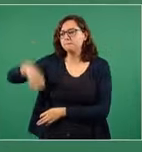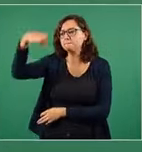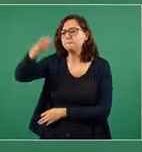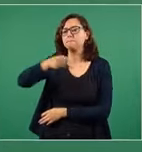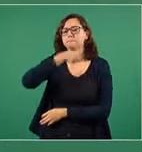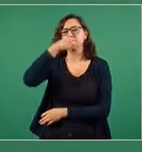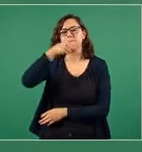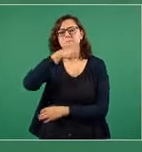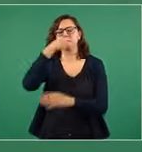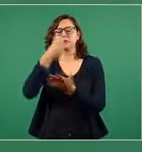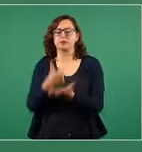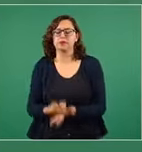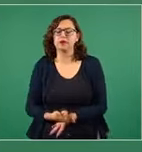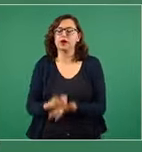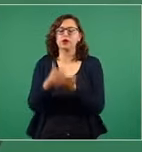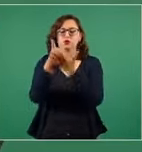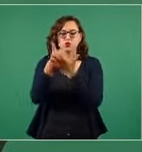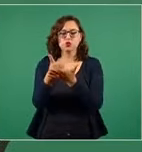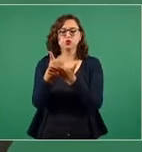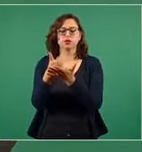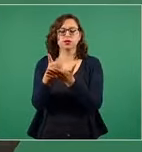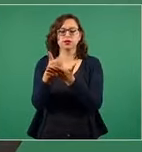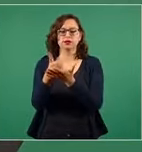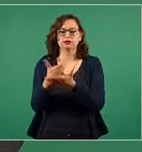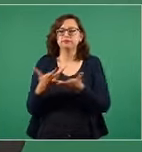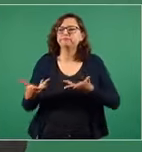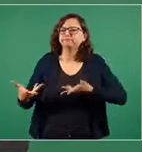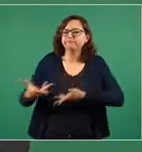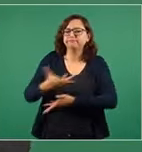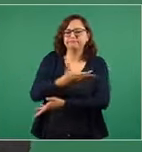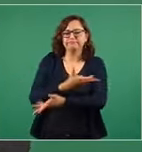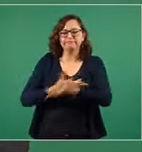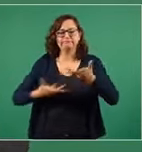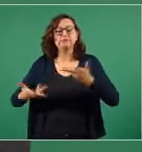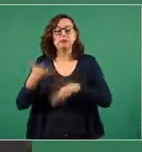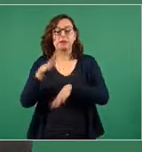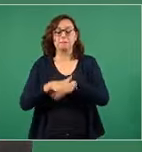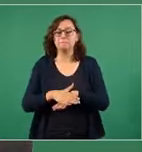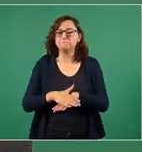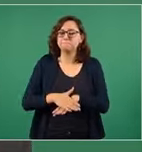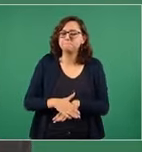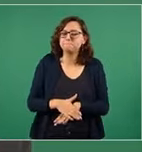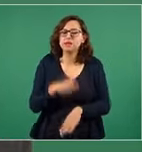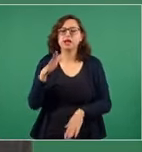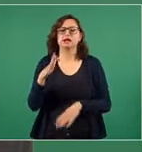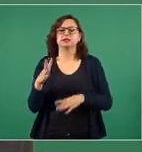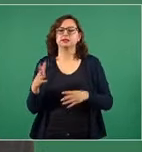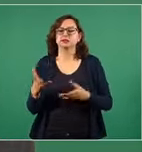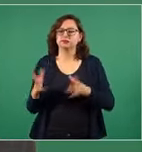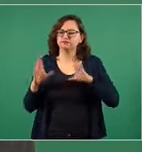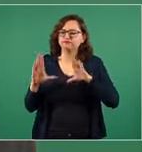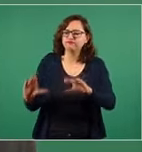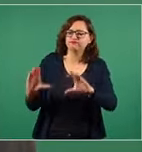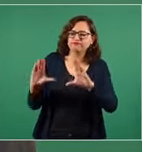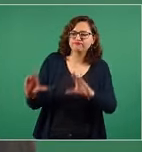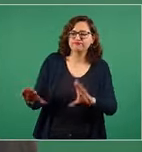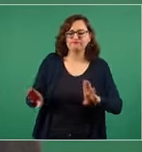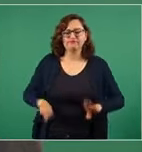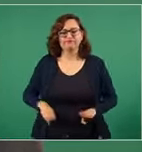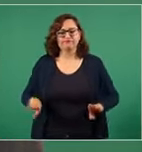nos ayude a fortalecer esos valores. Que ellos